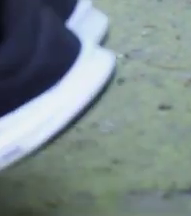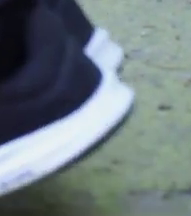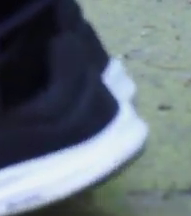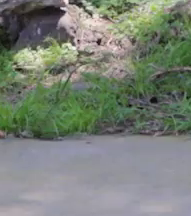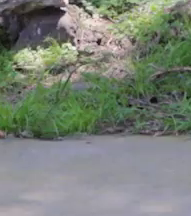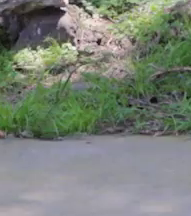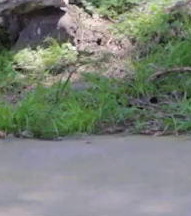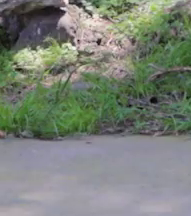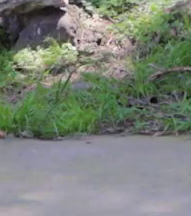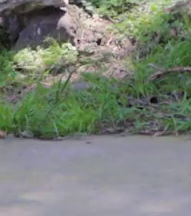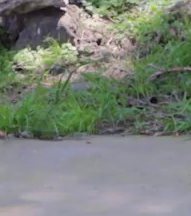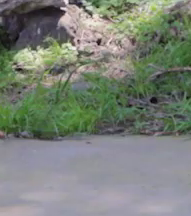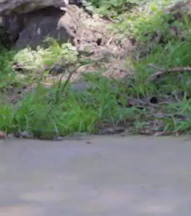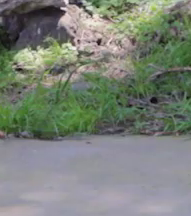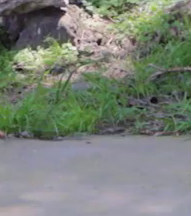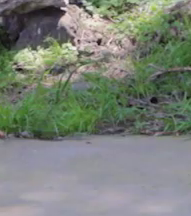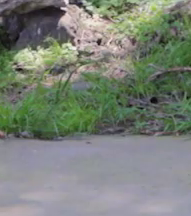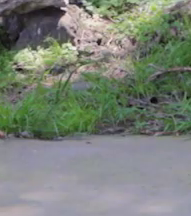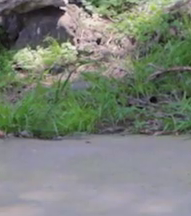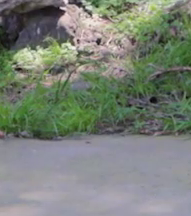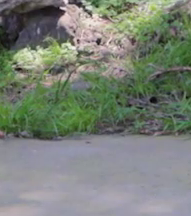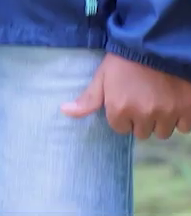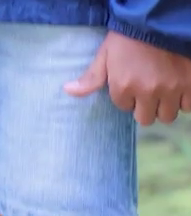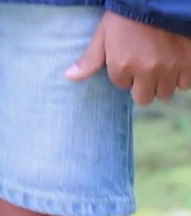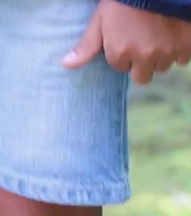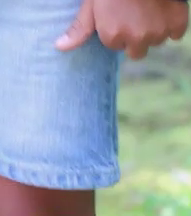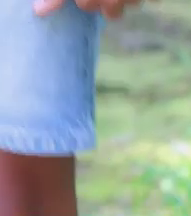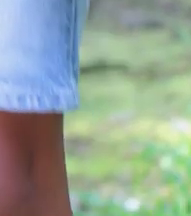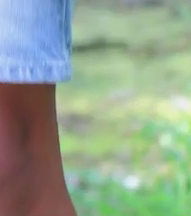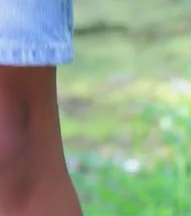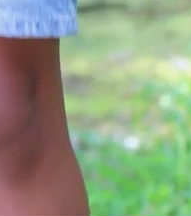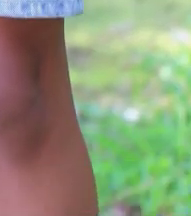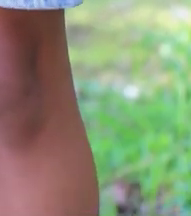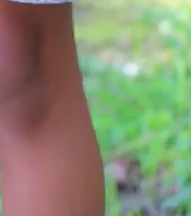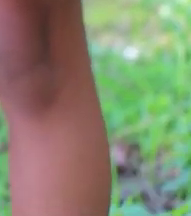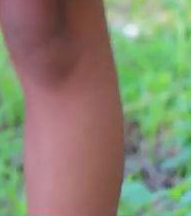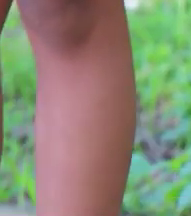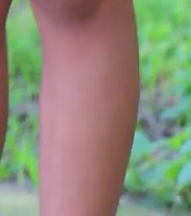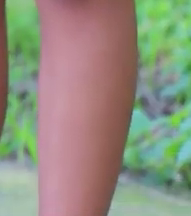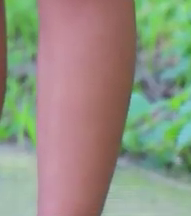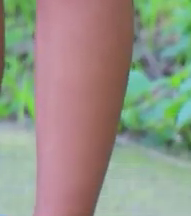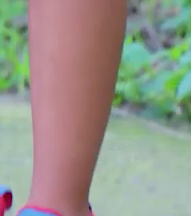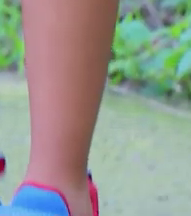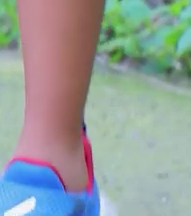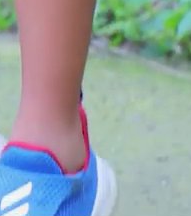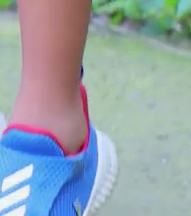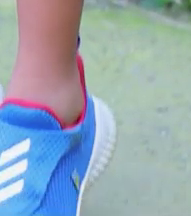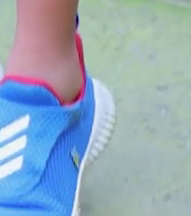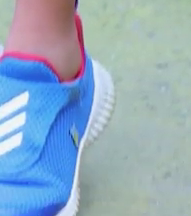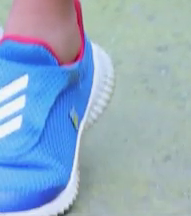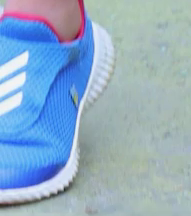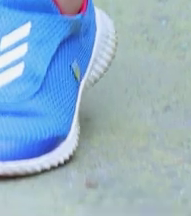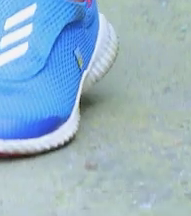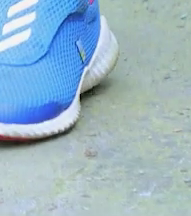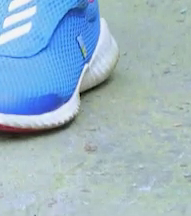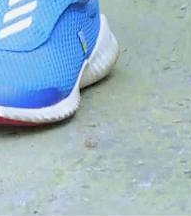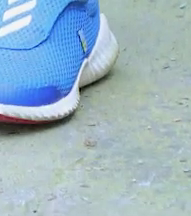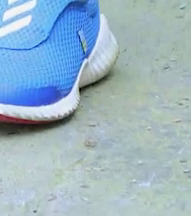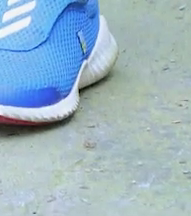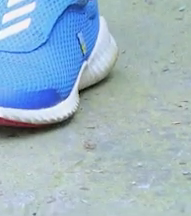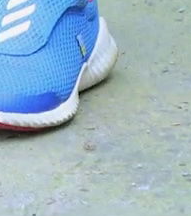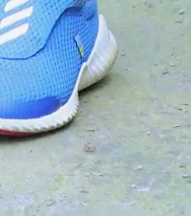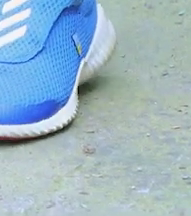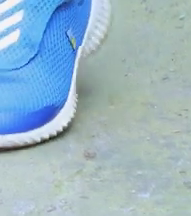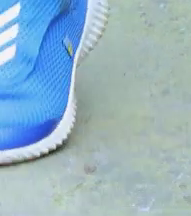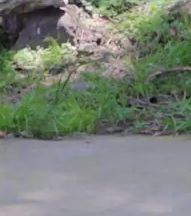Derecho. Elevar nuestros talones. Sin flexión de rodillas. Sin flexionar. Cuida. No flexionar las